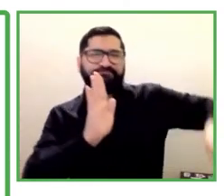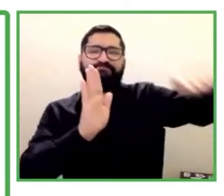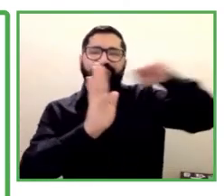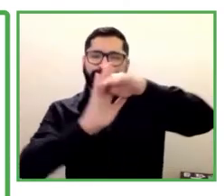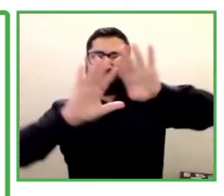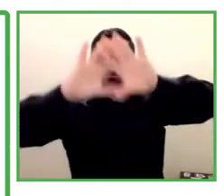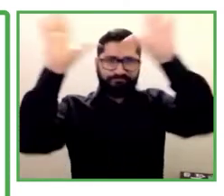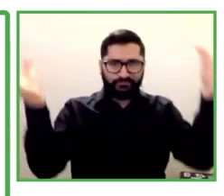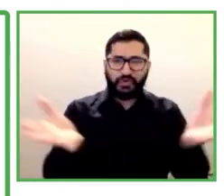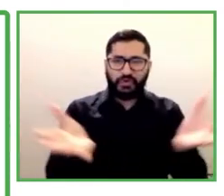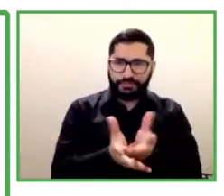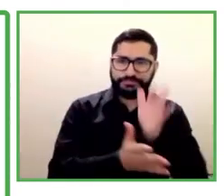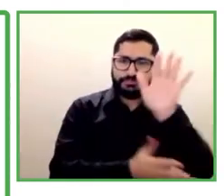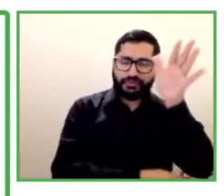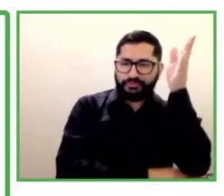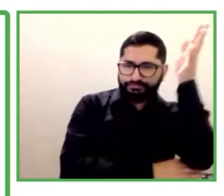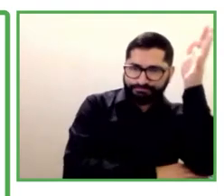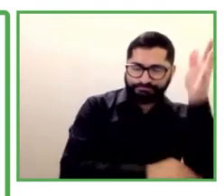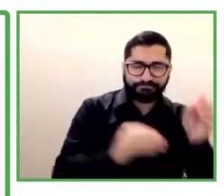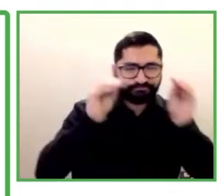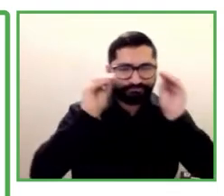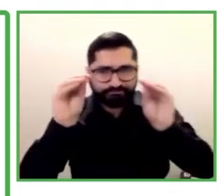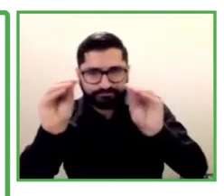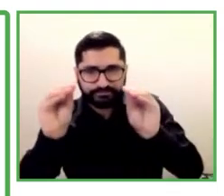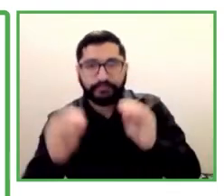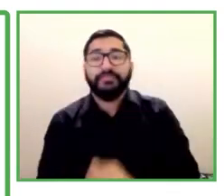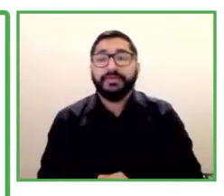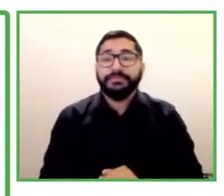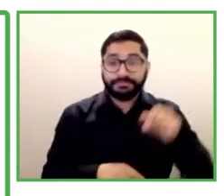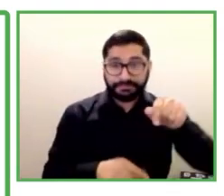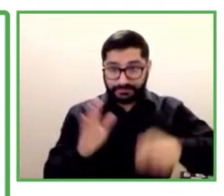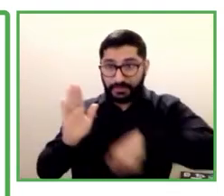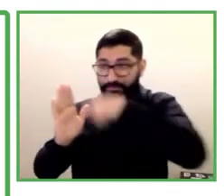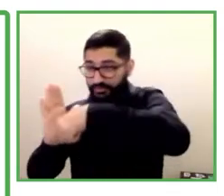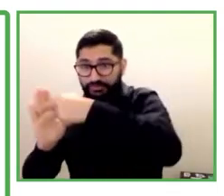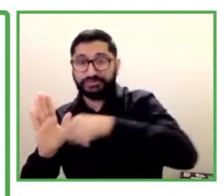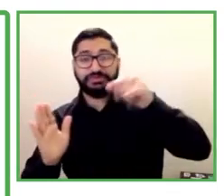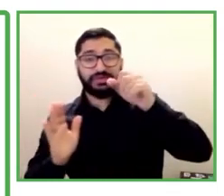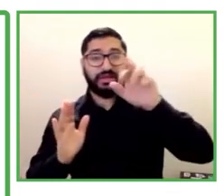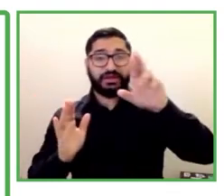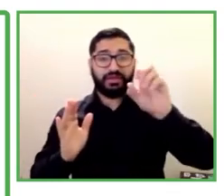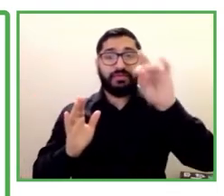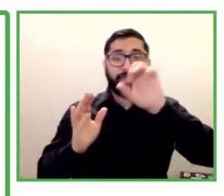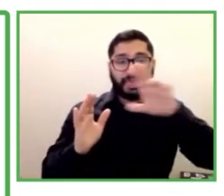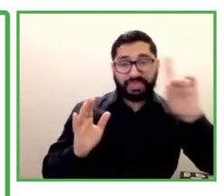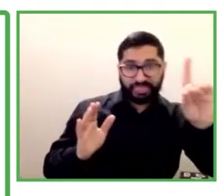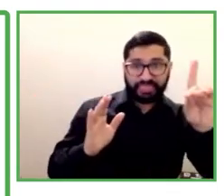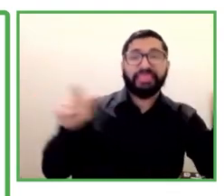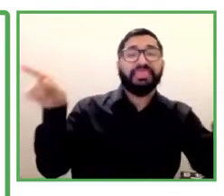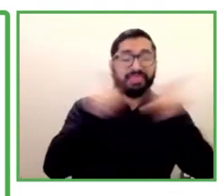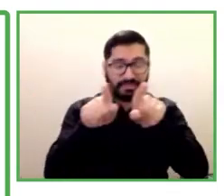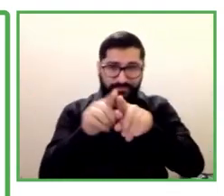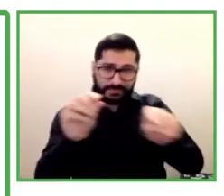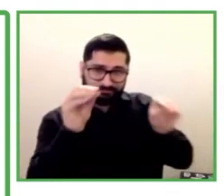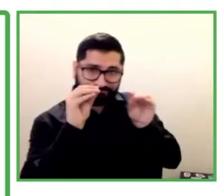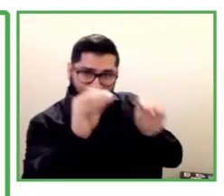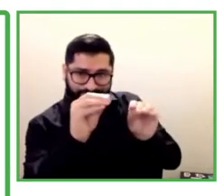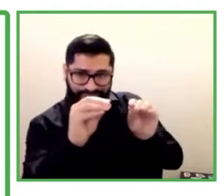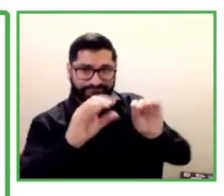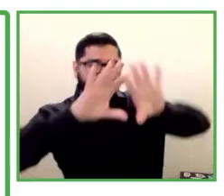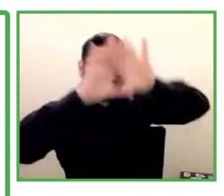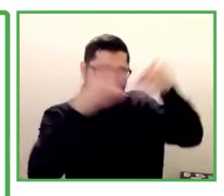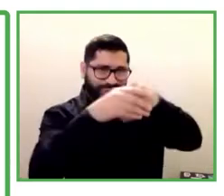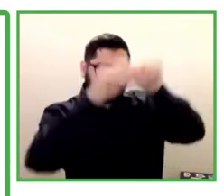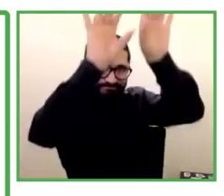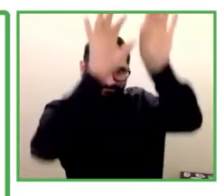construcción de capacidades y trabajo remoto. Finalmente, si es que son corporaciones internacionales y dispuestos a contratar a personas